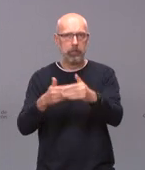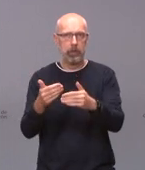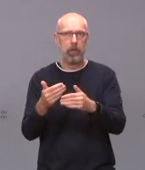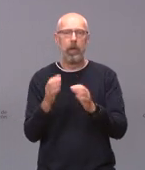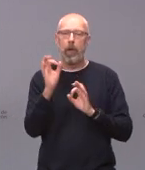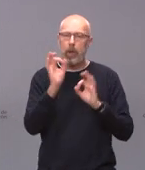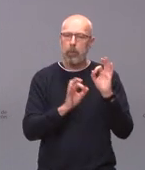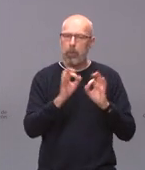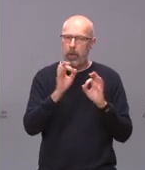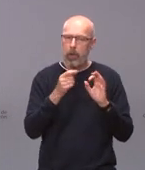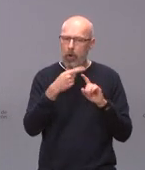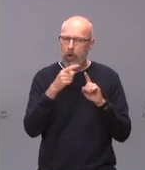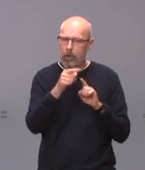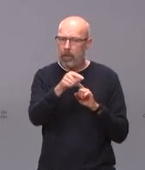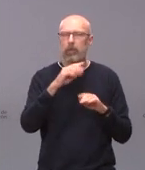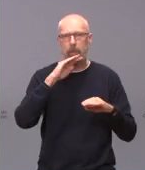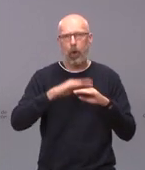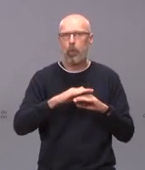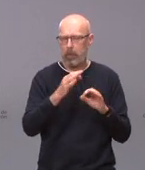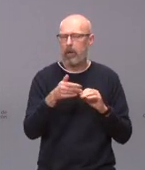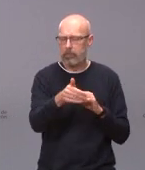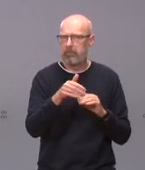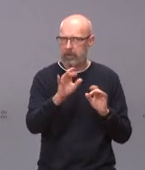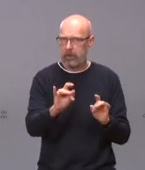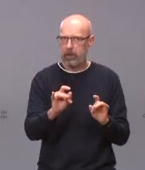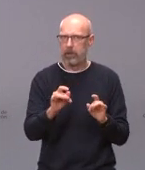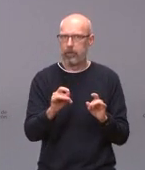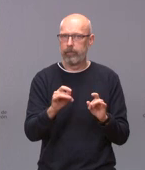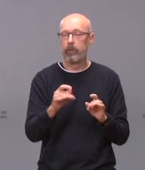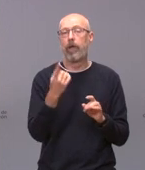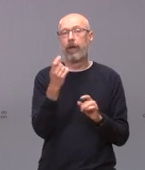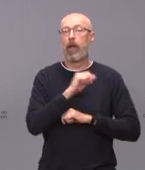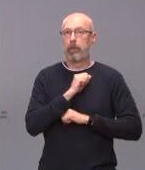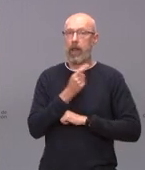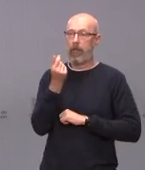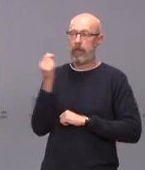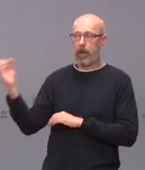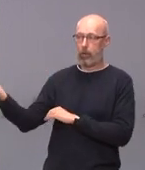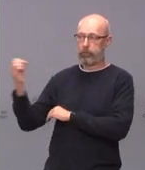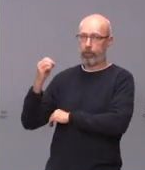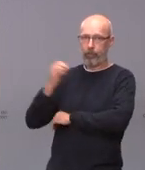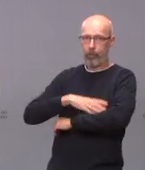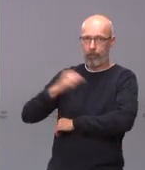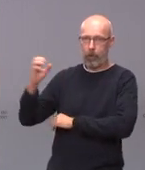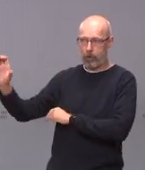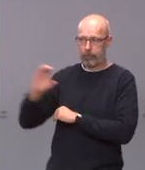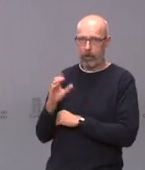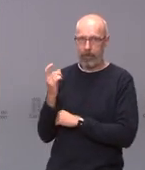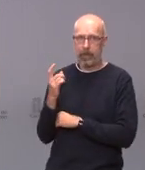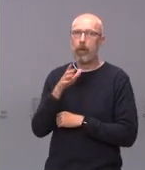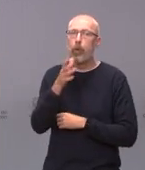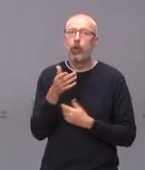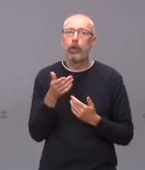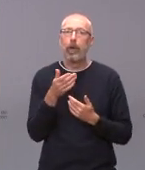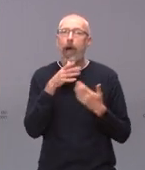se va a cumplir se va a cumplir cuando lleguen los fondos porque de momento lo que